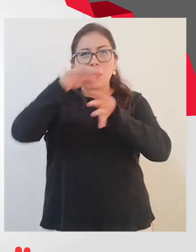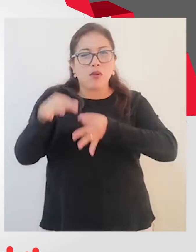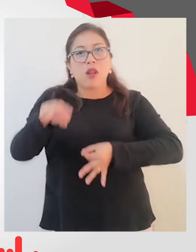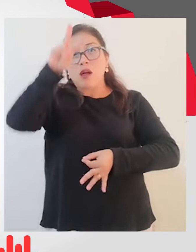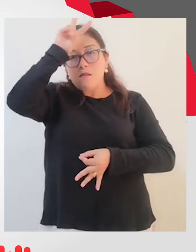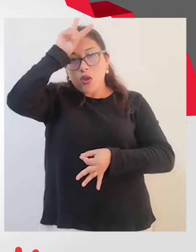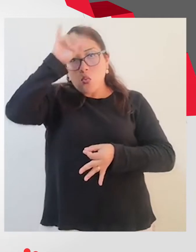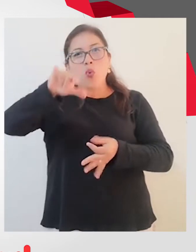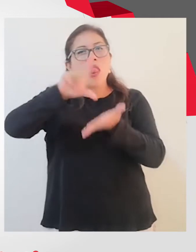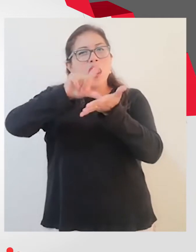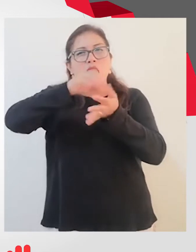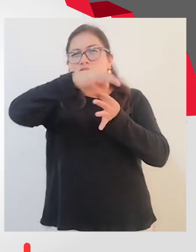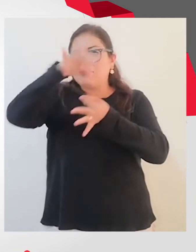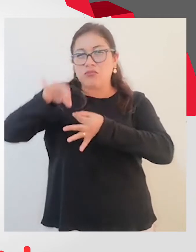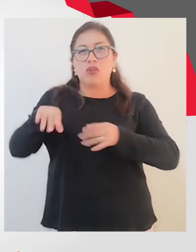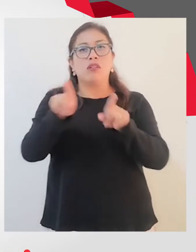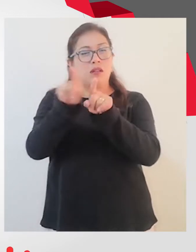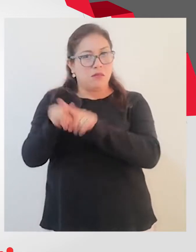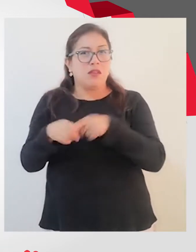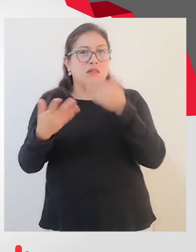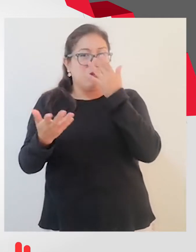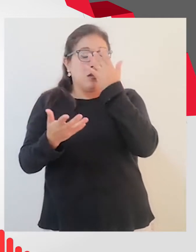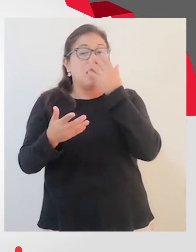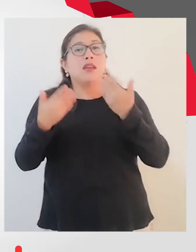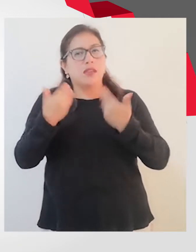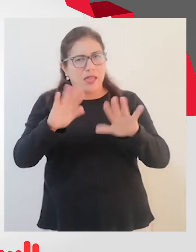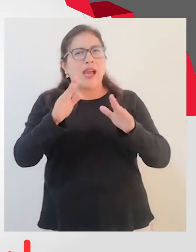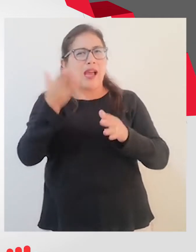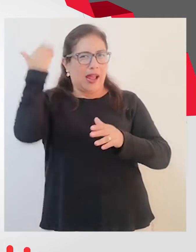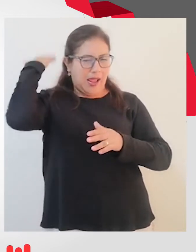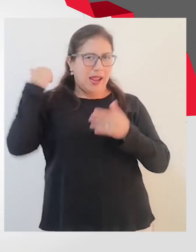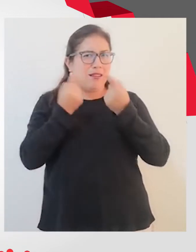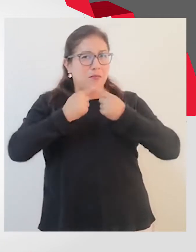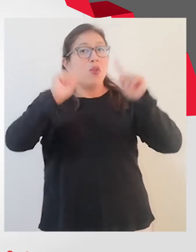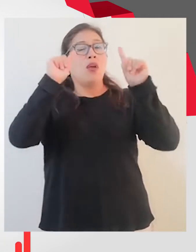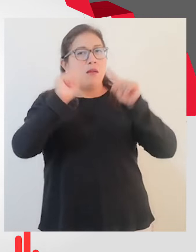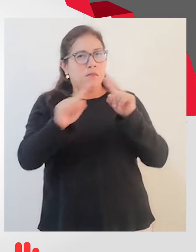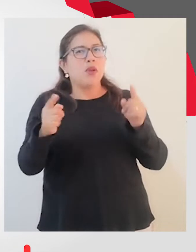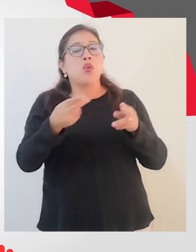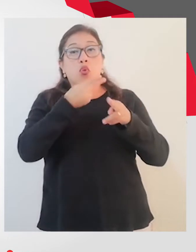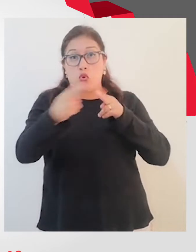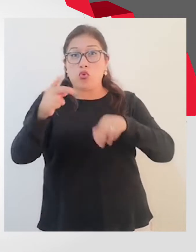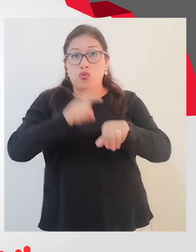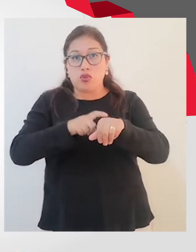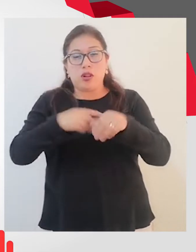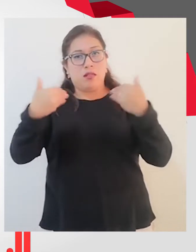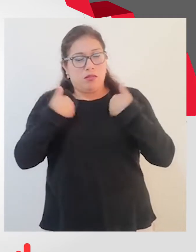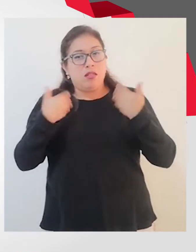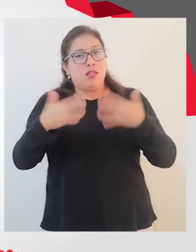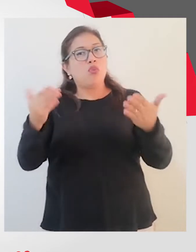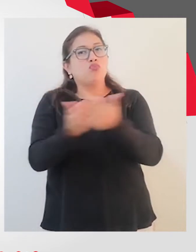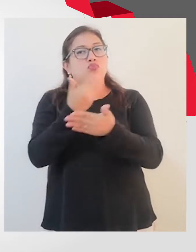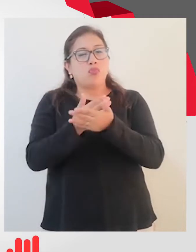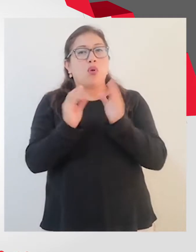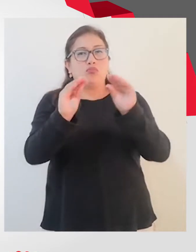provinciales y distritales de personas con discapacidad. Lo hemos hecho con relativo éxito, puesto que en corto plazo ya tenemos nosotros